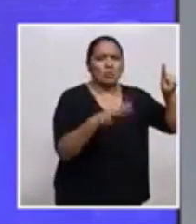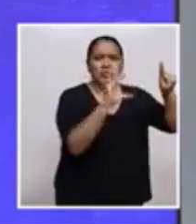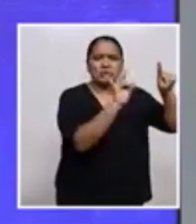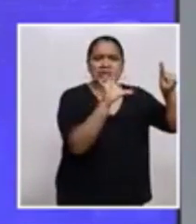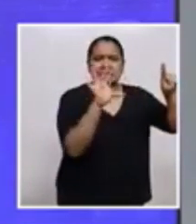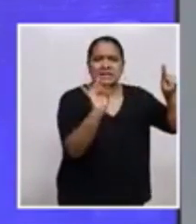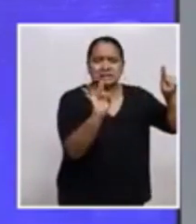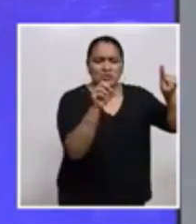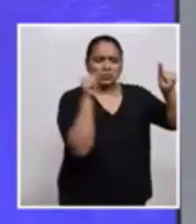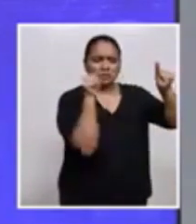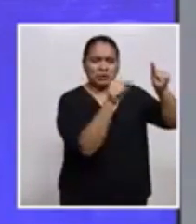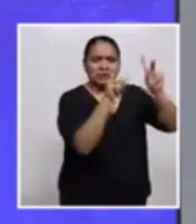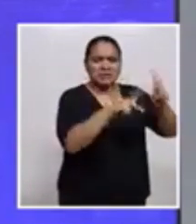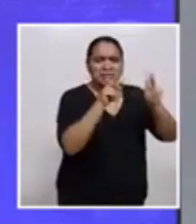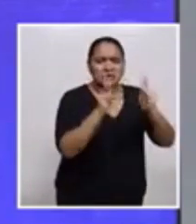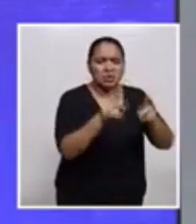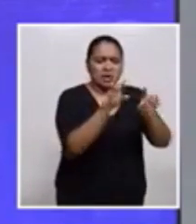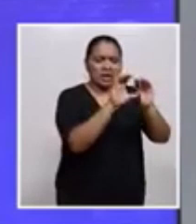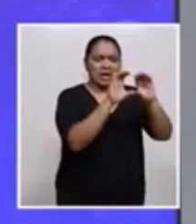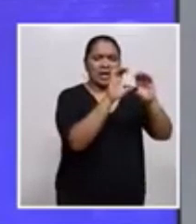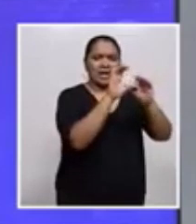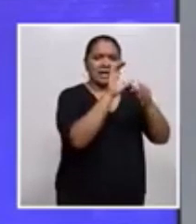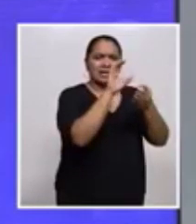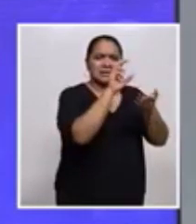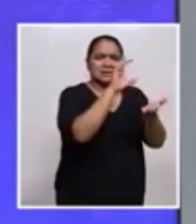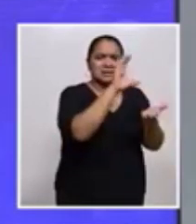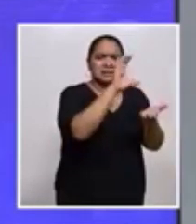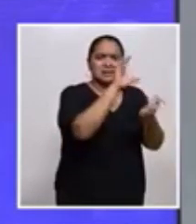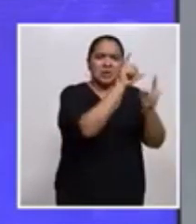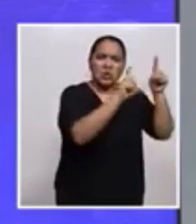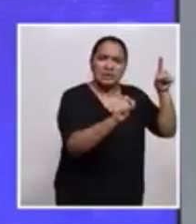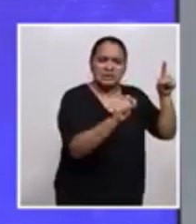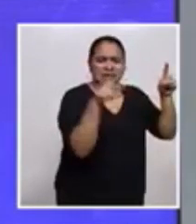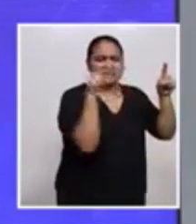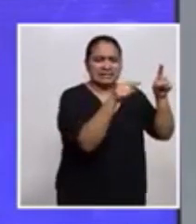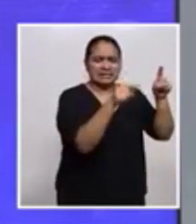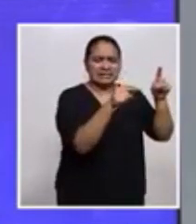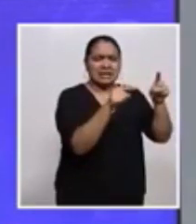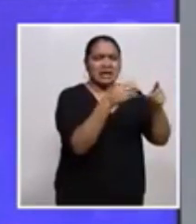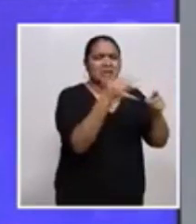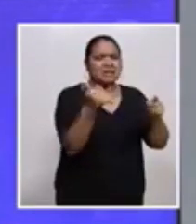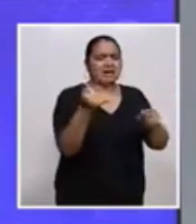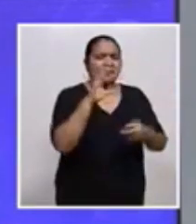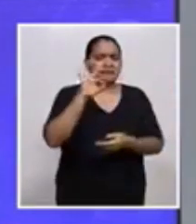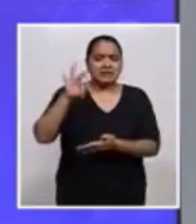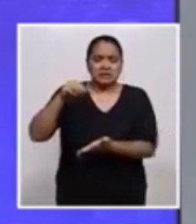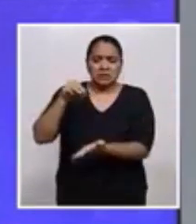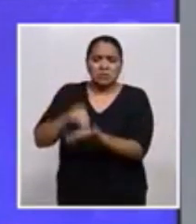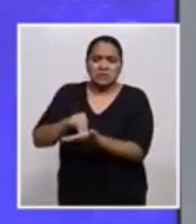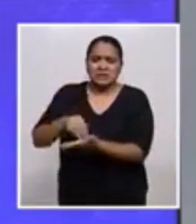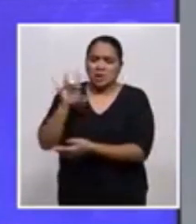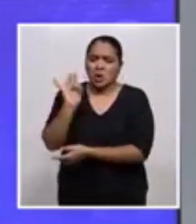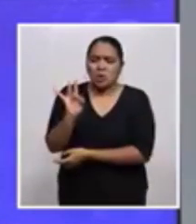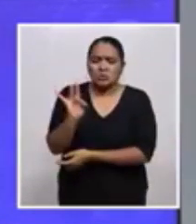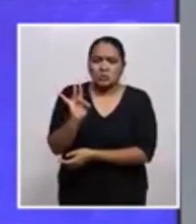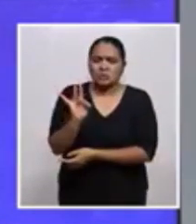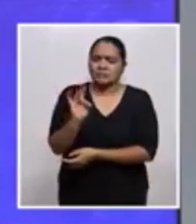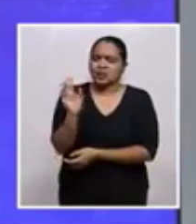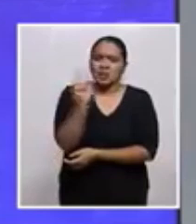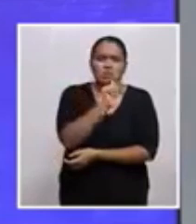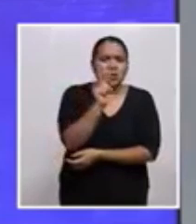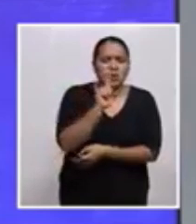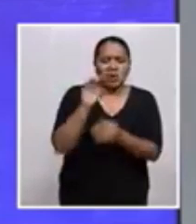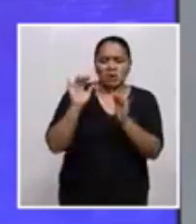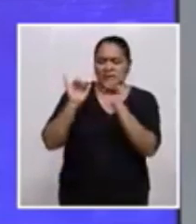departamento de Cortés y a todas las personas que viven en el Distrito Central, en Francisco Morazán, a mantener en sus casas. No hay que salir